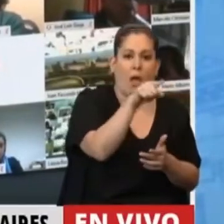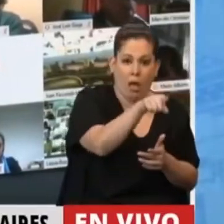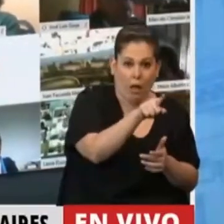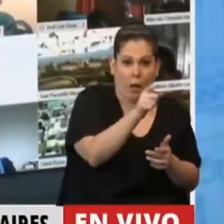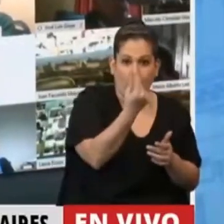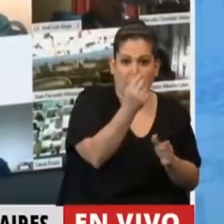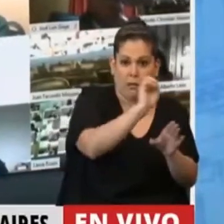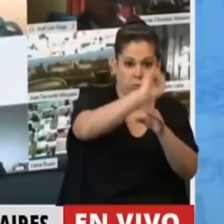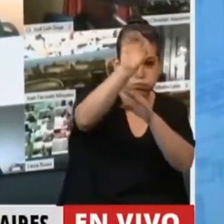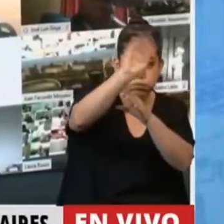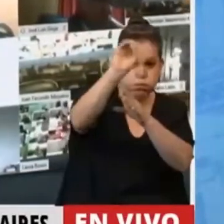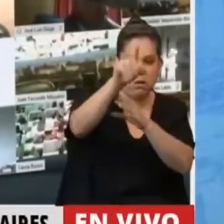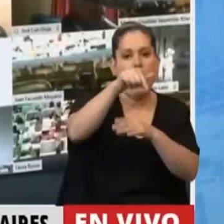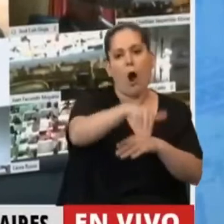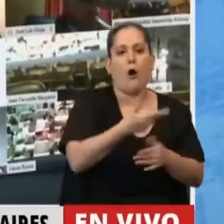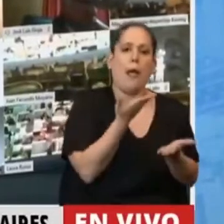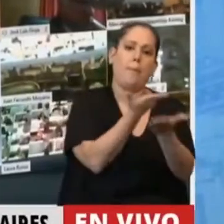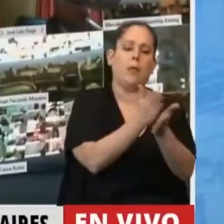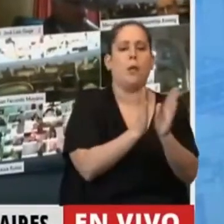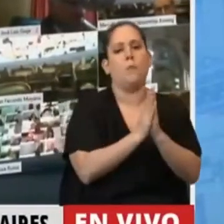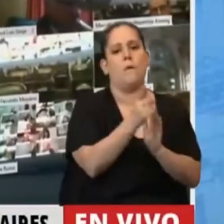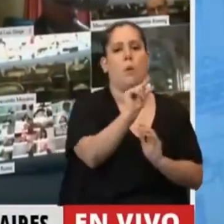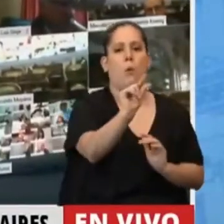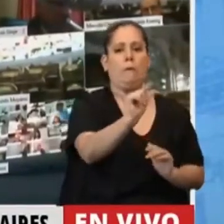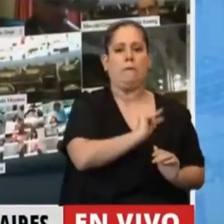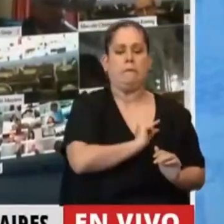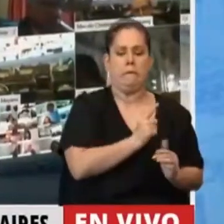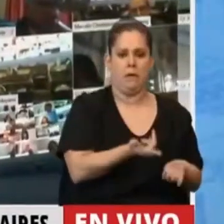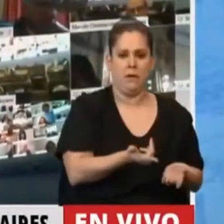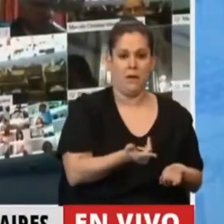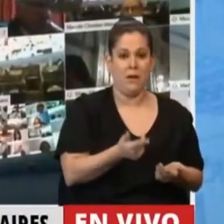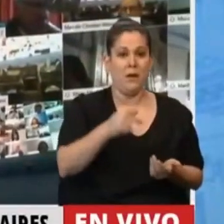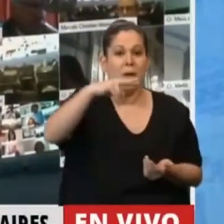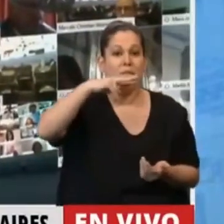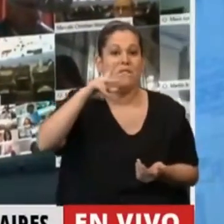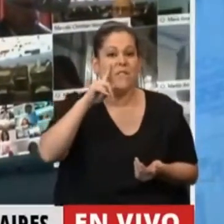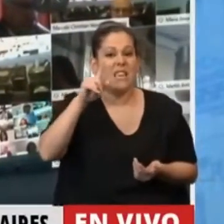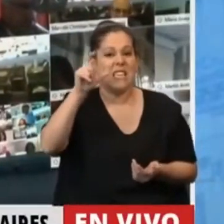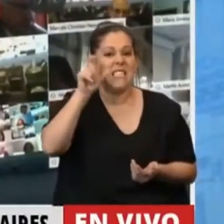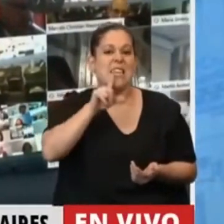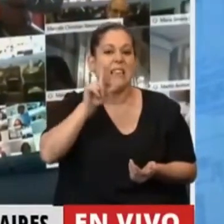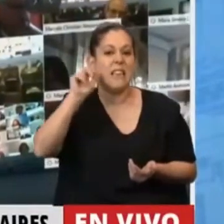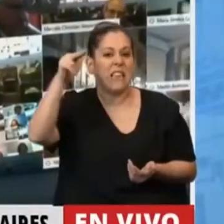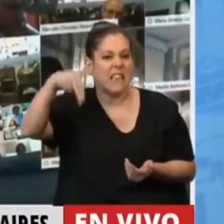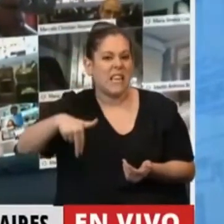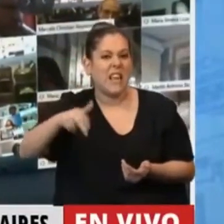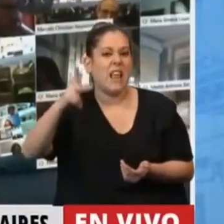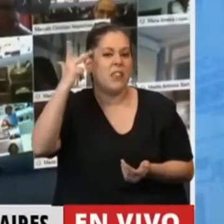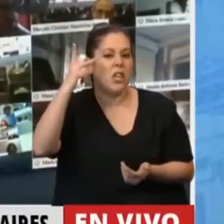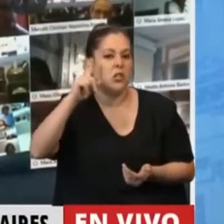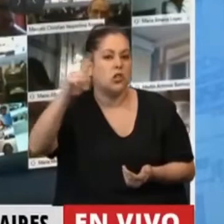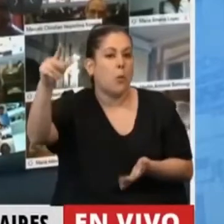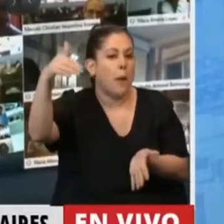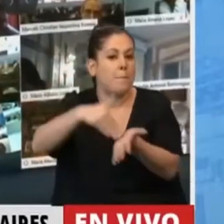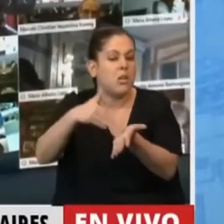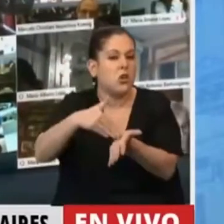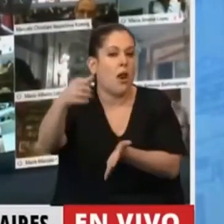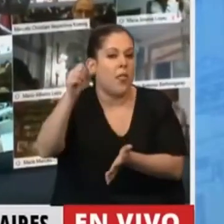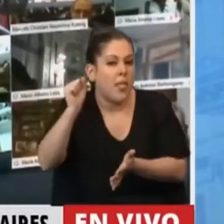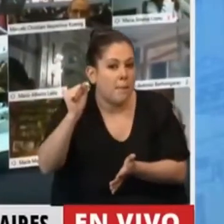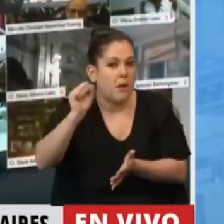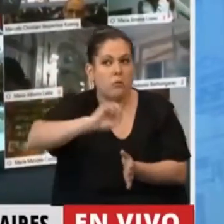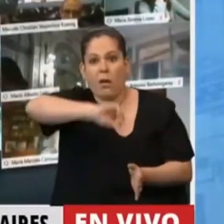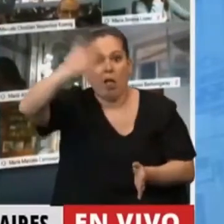loco? ¡Vicentín! 18 mil millones de pesos del Banco Nación fugando.